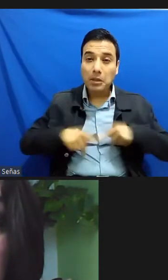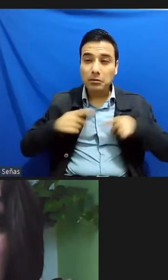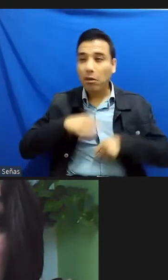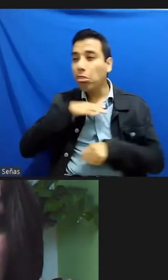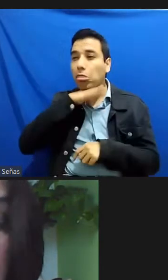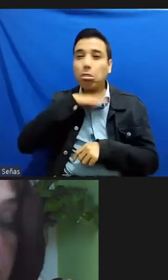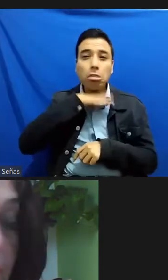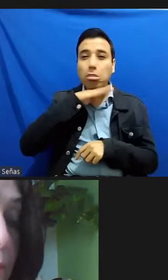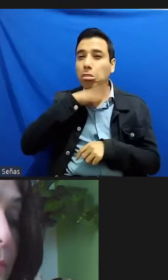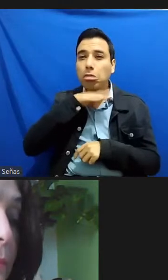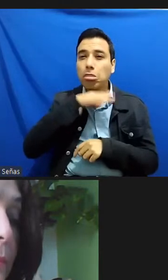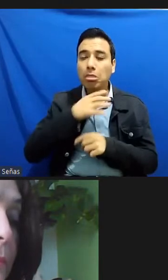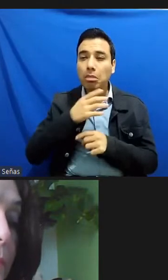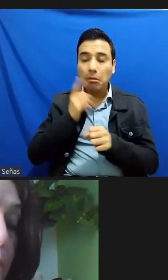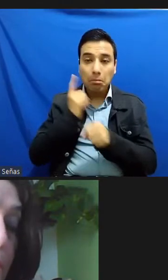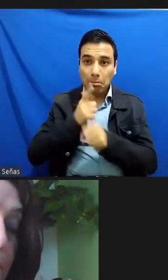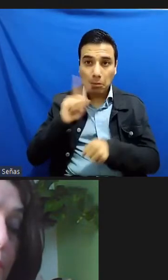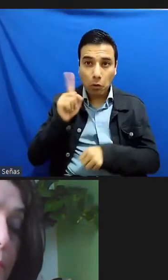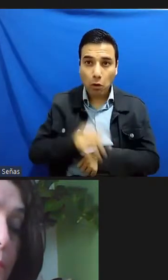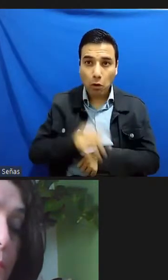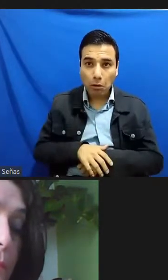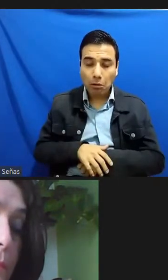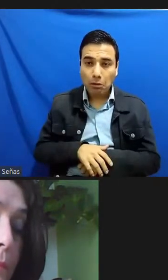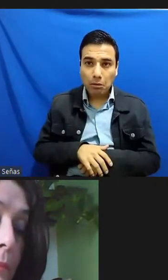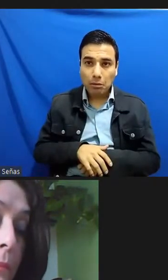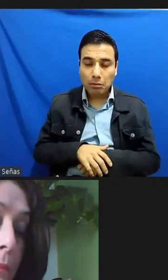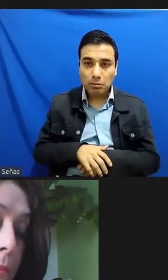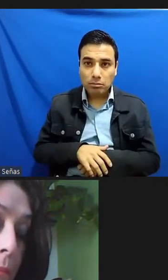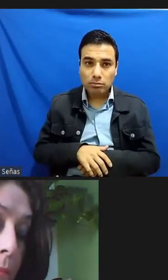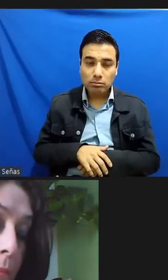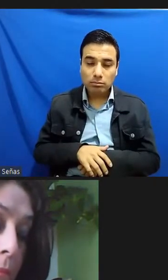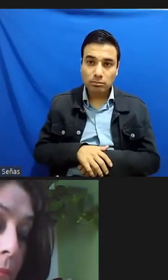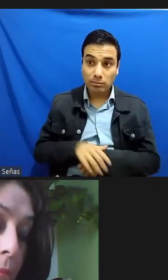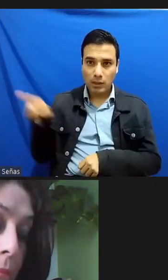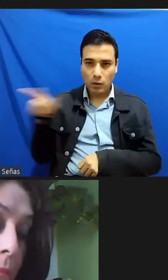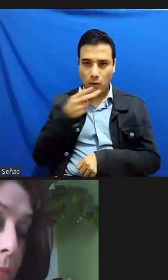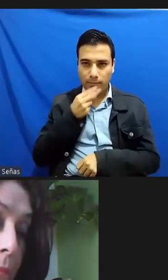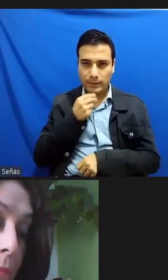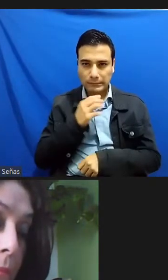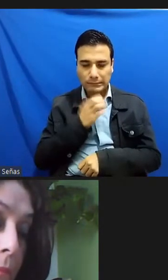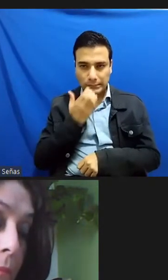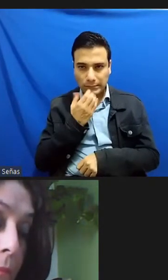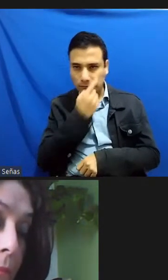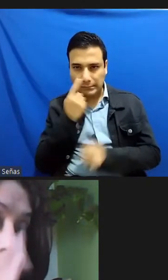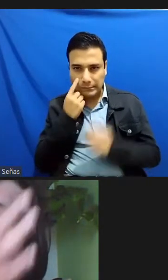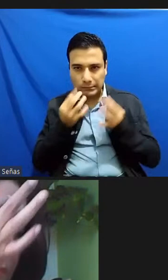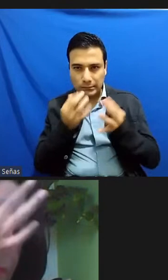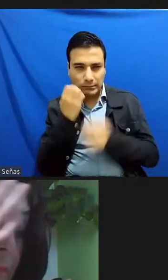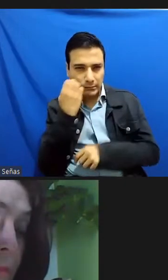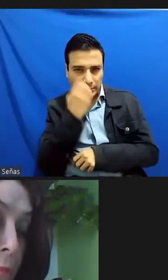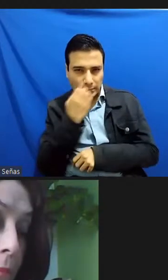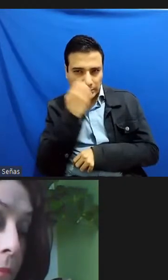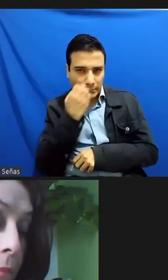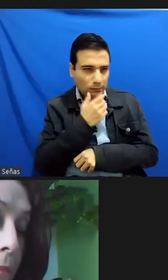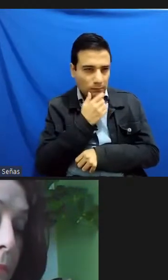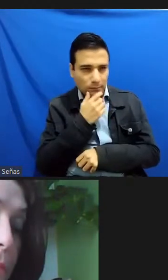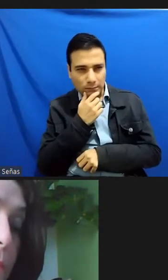por por estar fuera de esa sociedad logró algo que el resto de personas